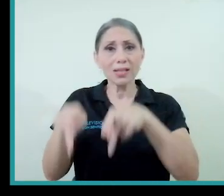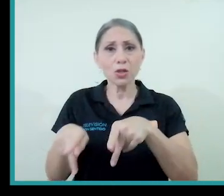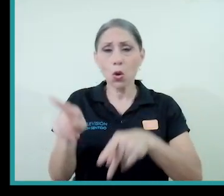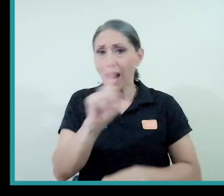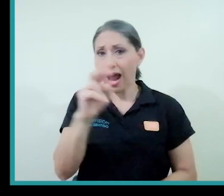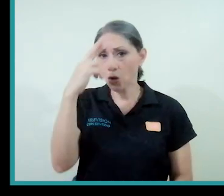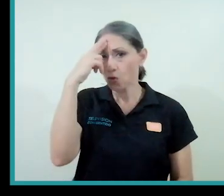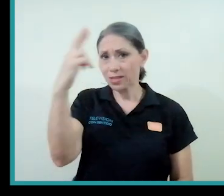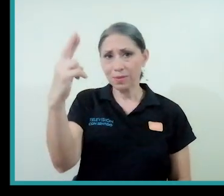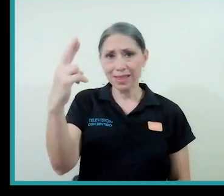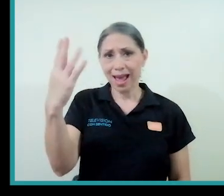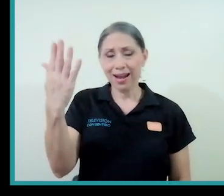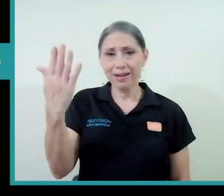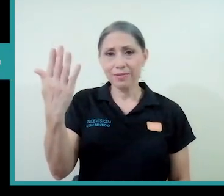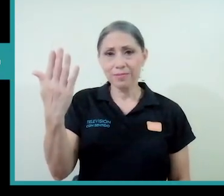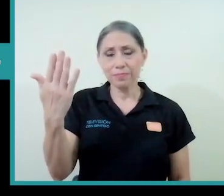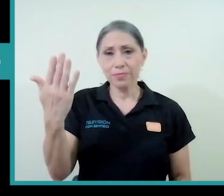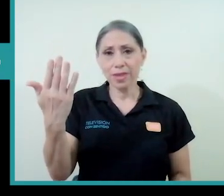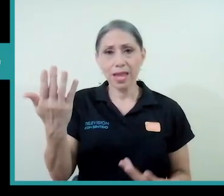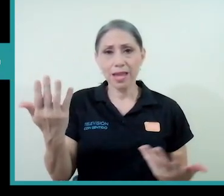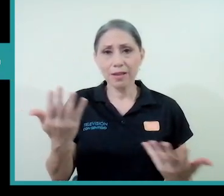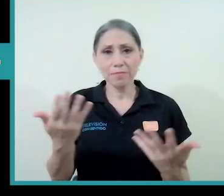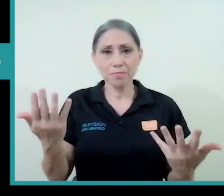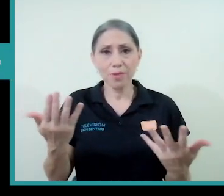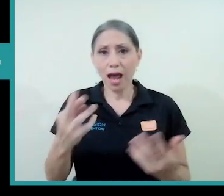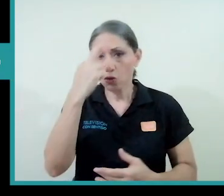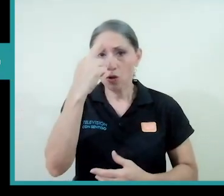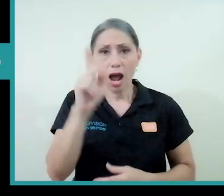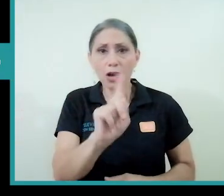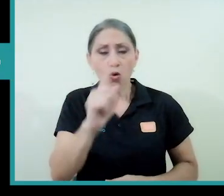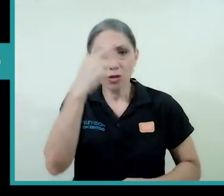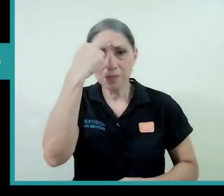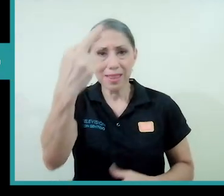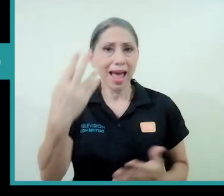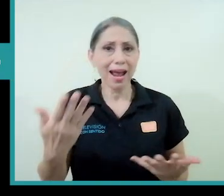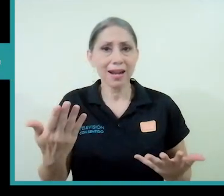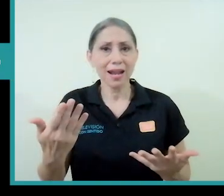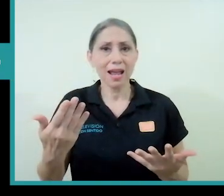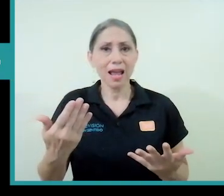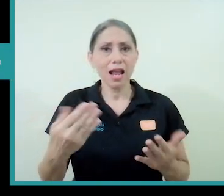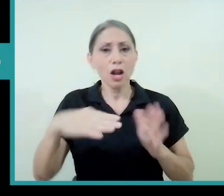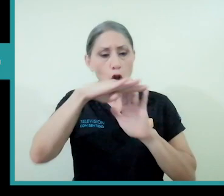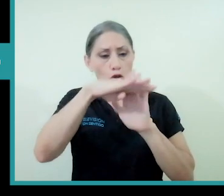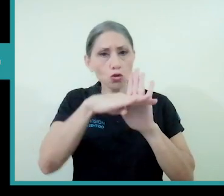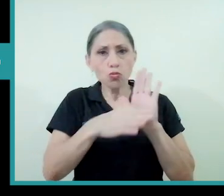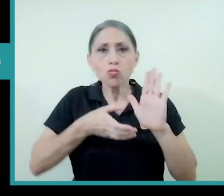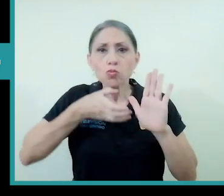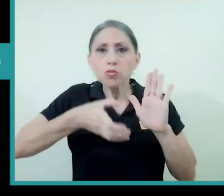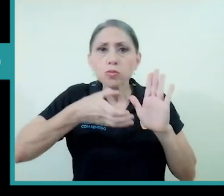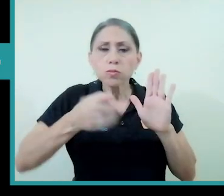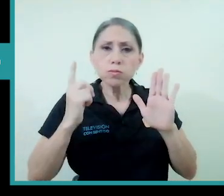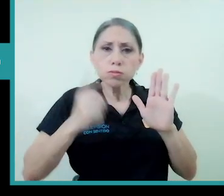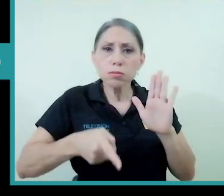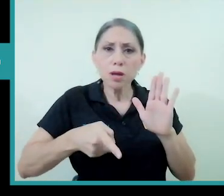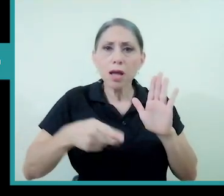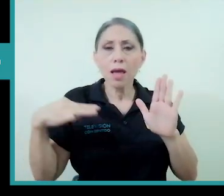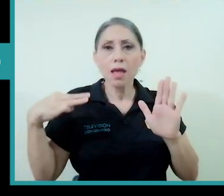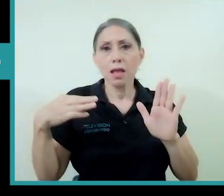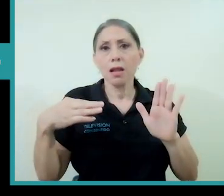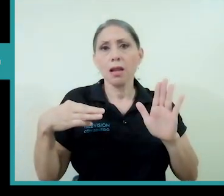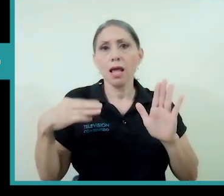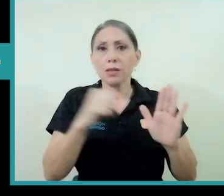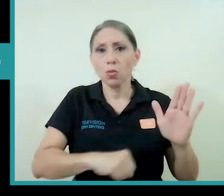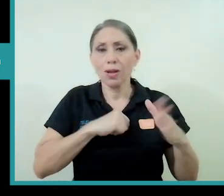más, bueno, las medidas que nos dan nuestro sistema de salud, pero además basadas en evidencia científica.